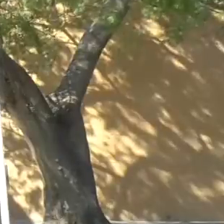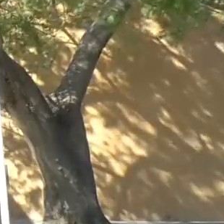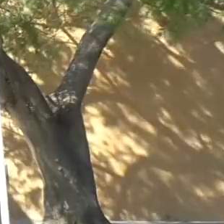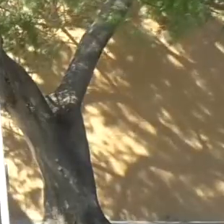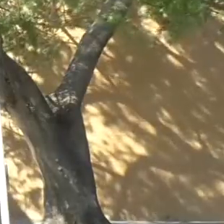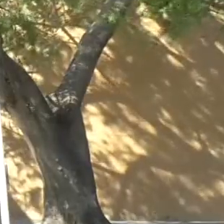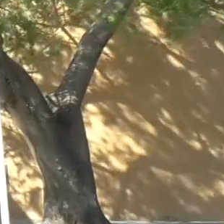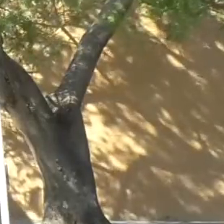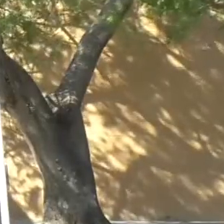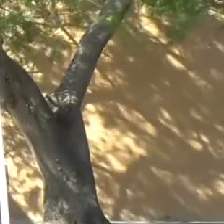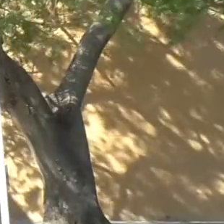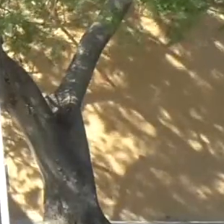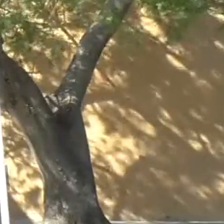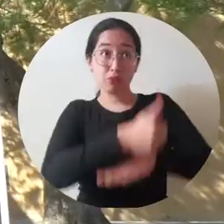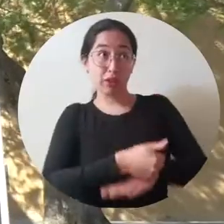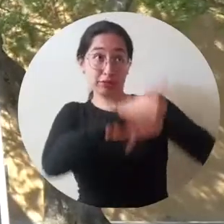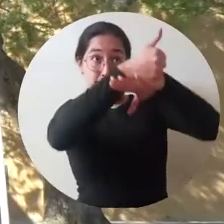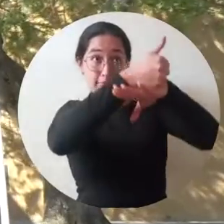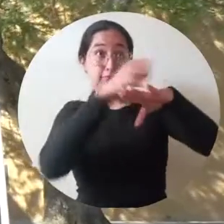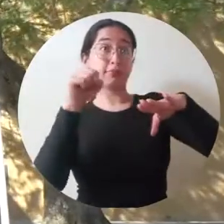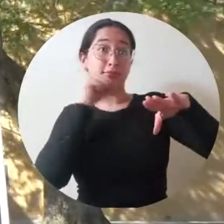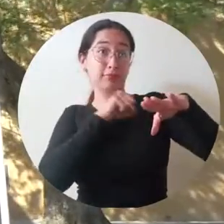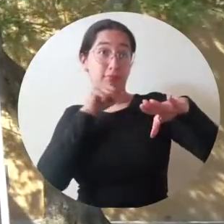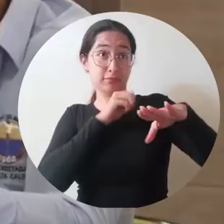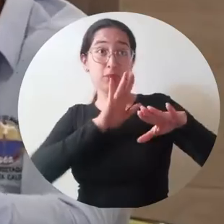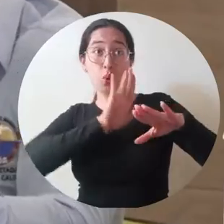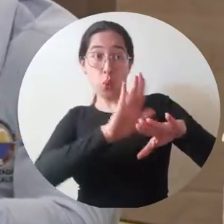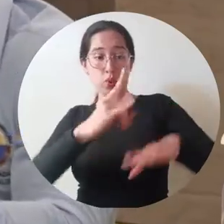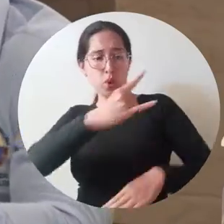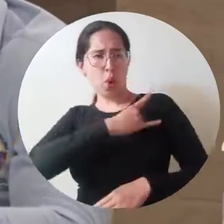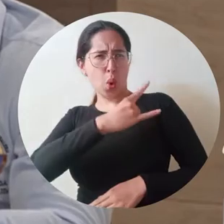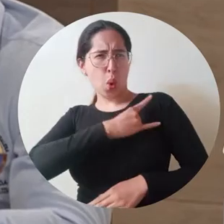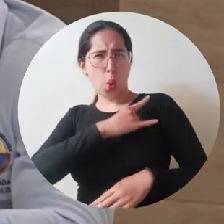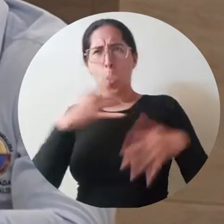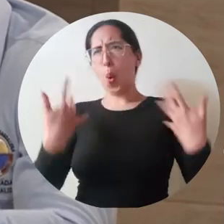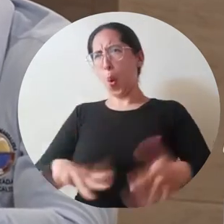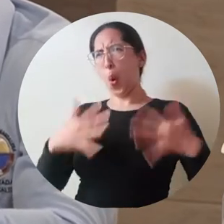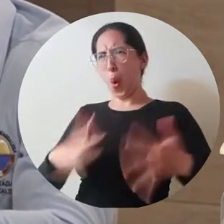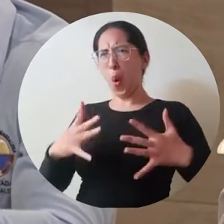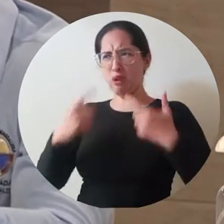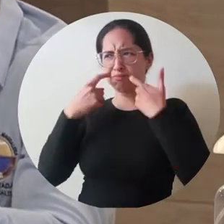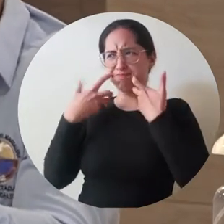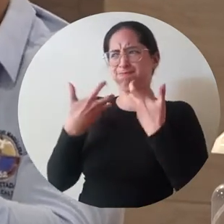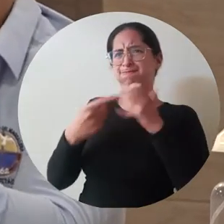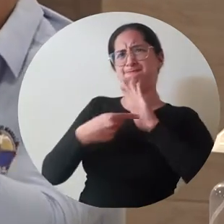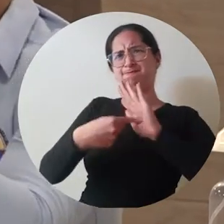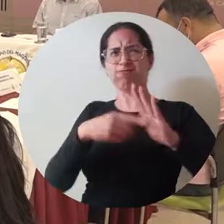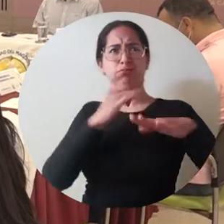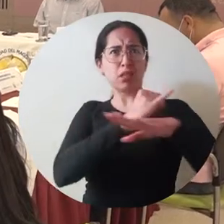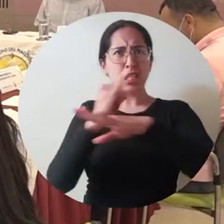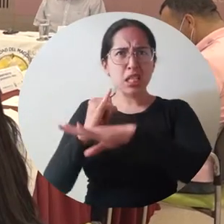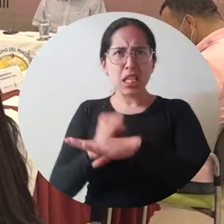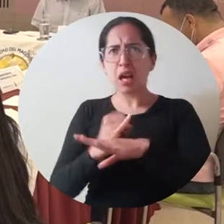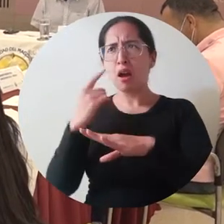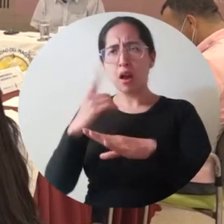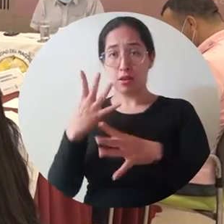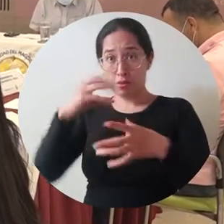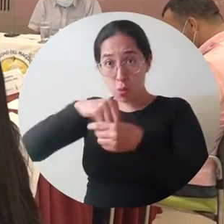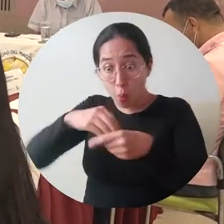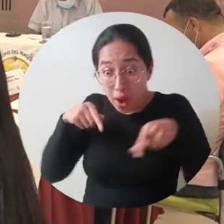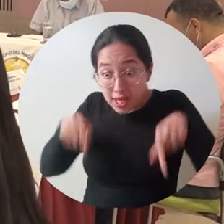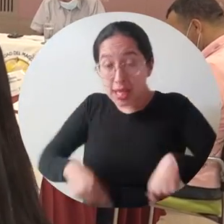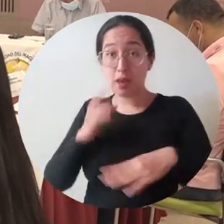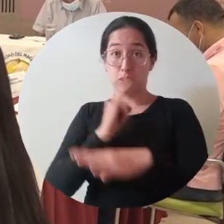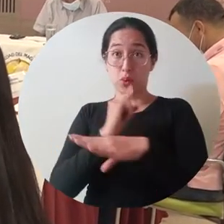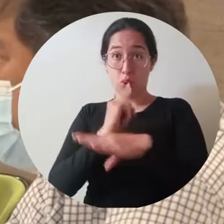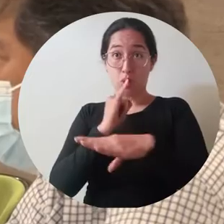El doctor Pablo Vera, rector de la Alma Mater, expuso ante el máximo órgano de gobierno institucional las metas alcanzadas en los tres últimos meses de